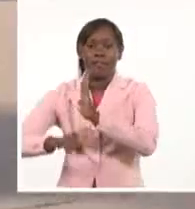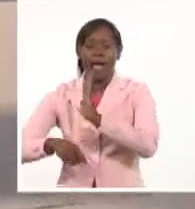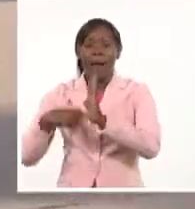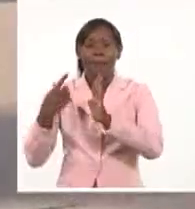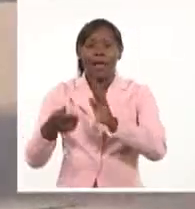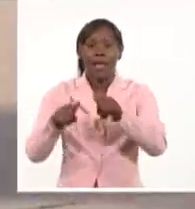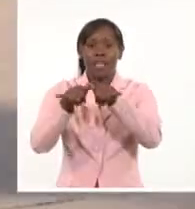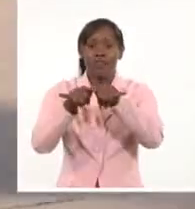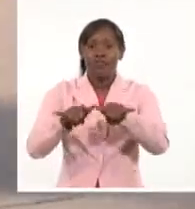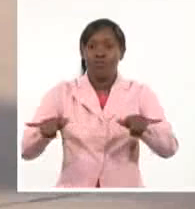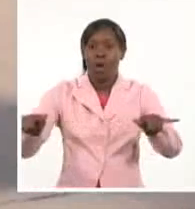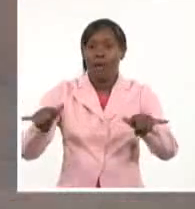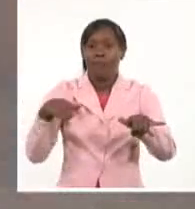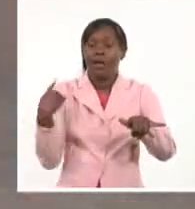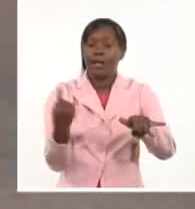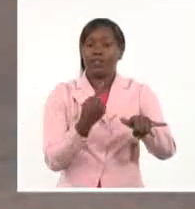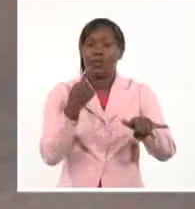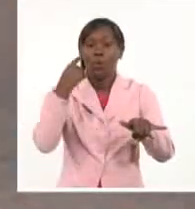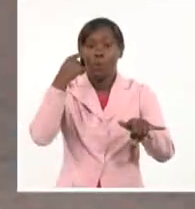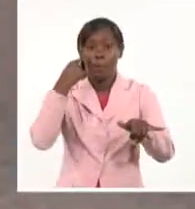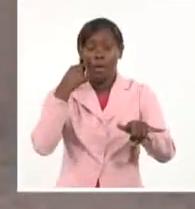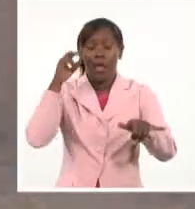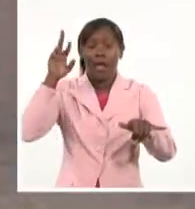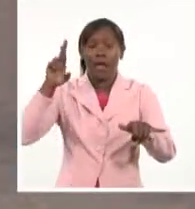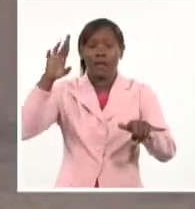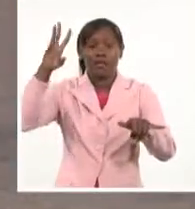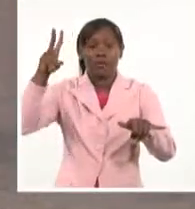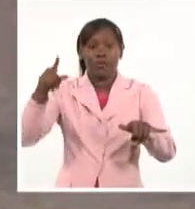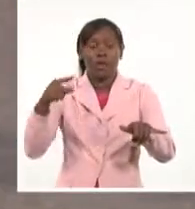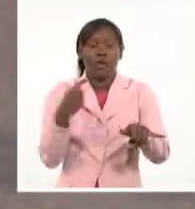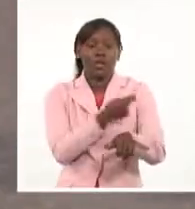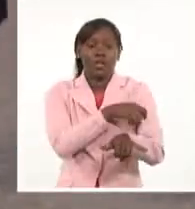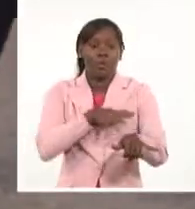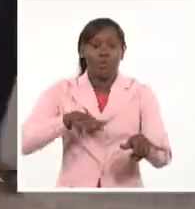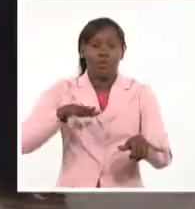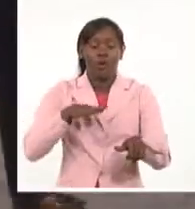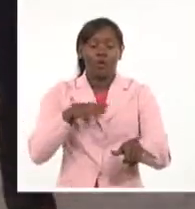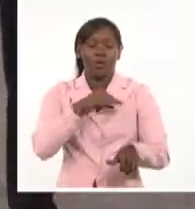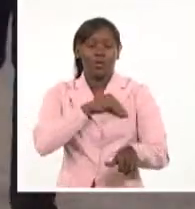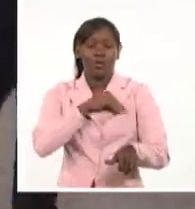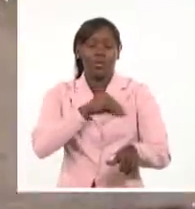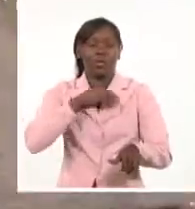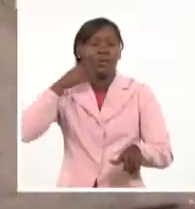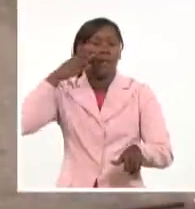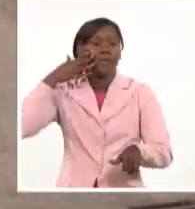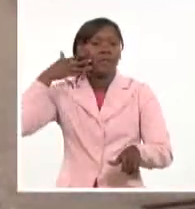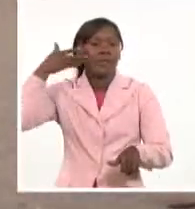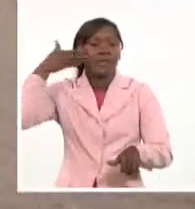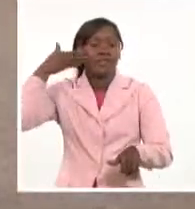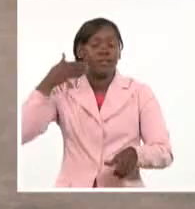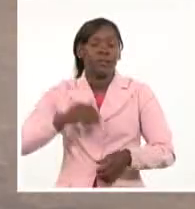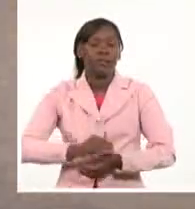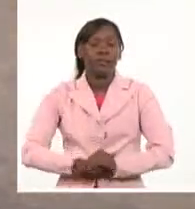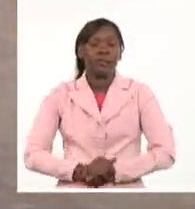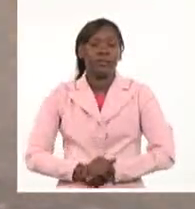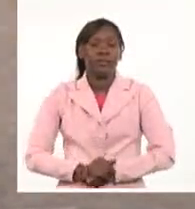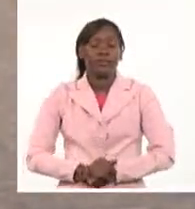perfecto donde el resultado final sea la satisfacción del pueblo. Desde Villa Clara, Griselis Moreno, Sistema Informativo de la